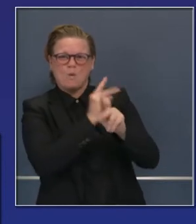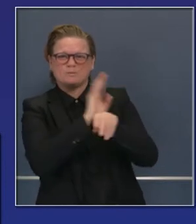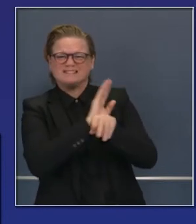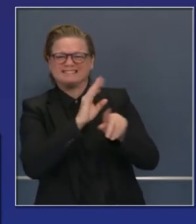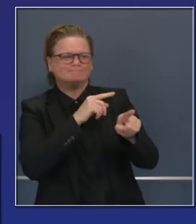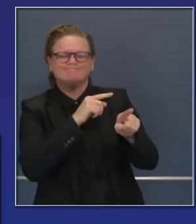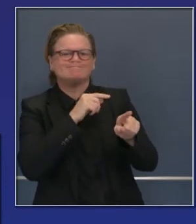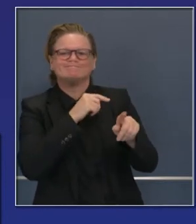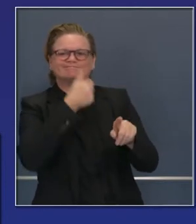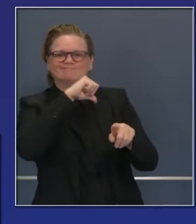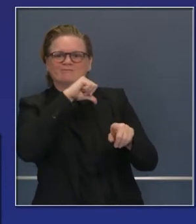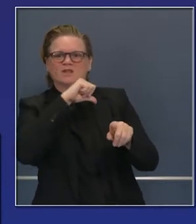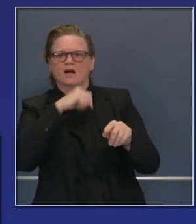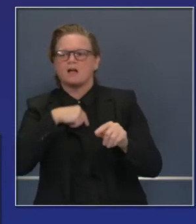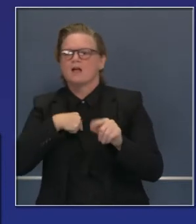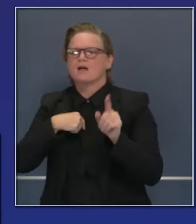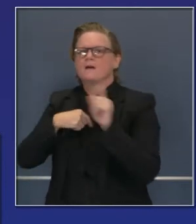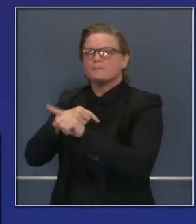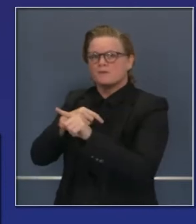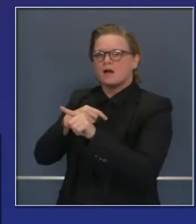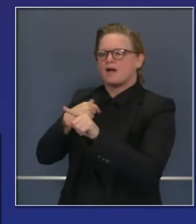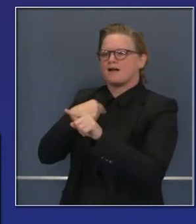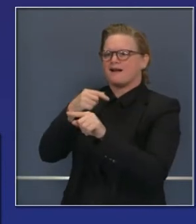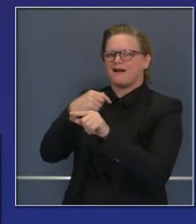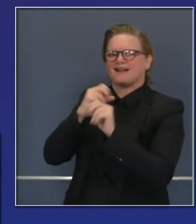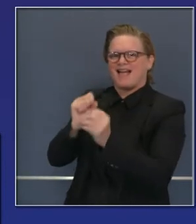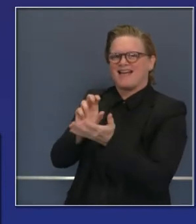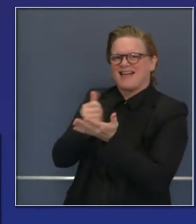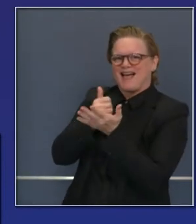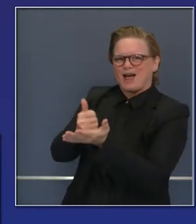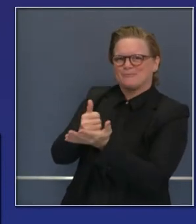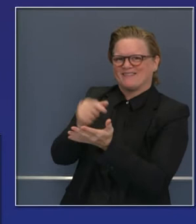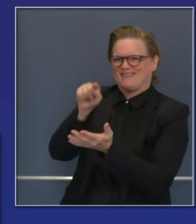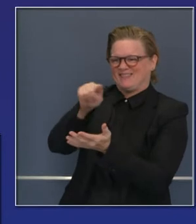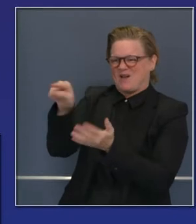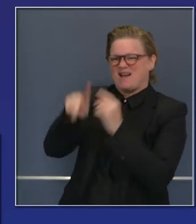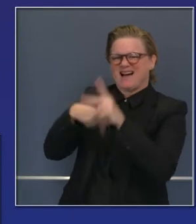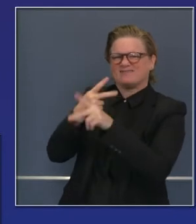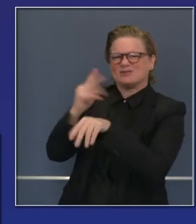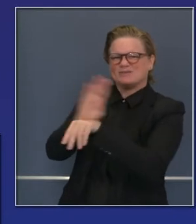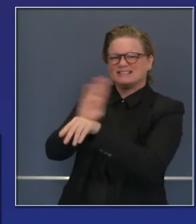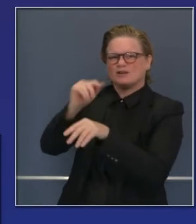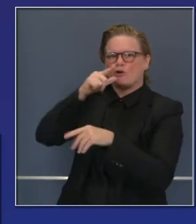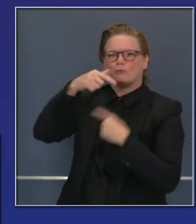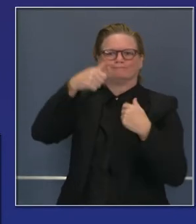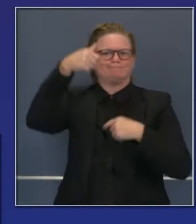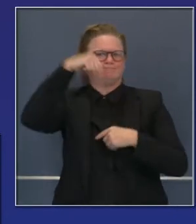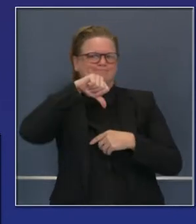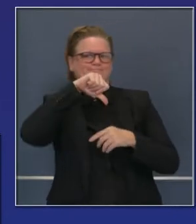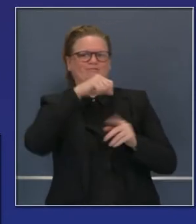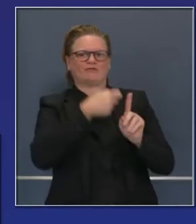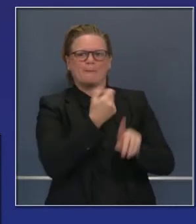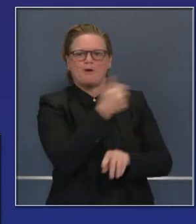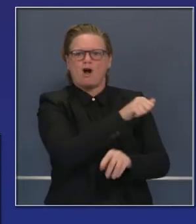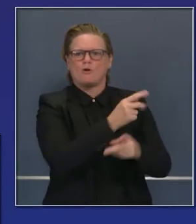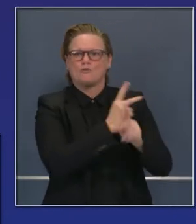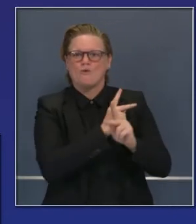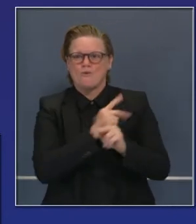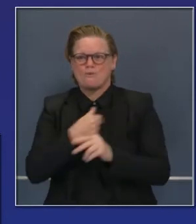A menudo oímos de estos problemas. Es una cosa si uno tiene crédito establecido por mucho tiempo,